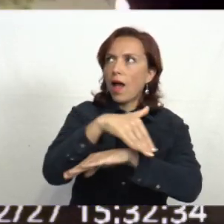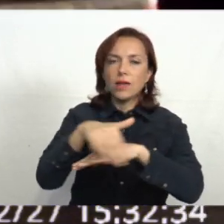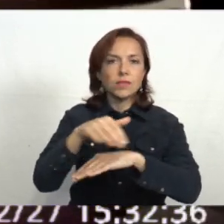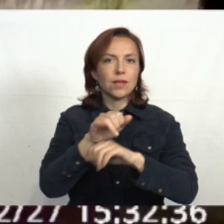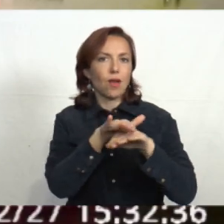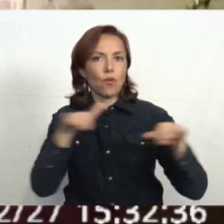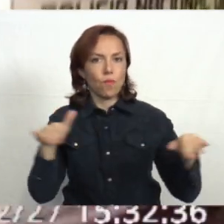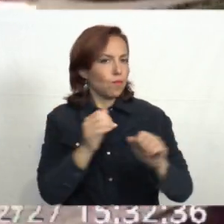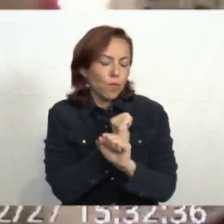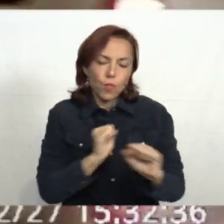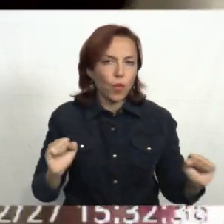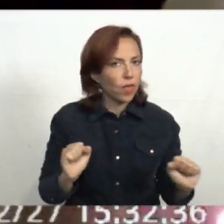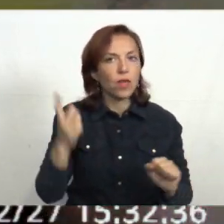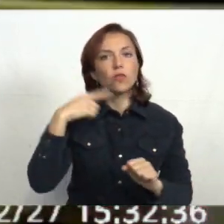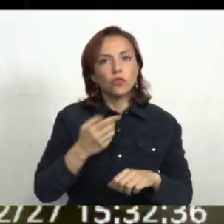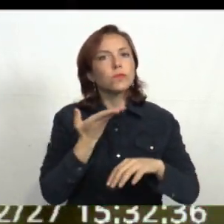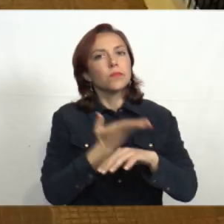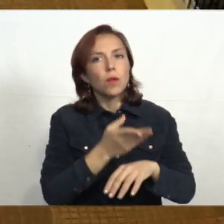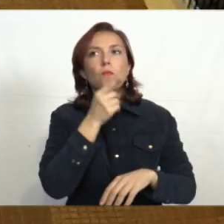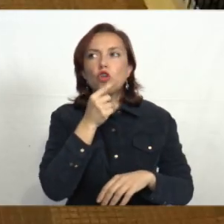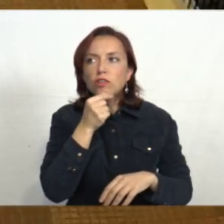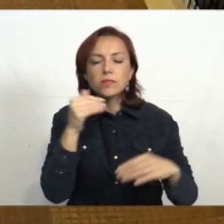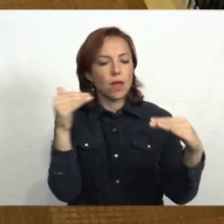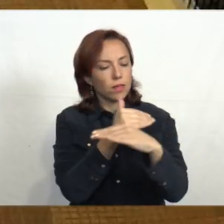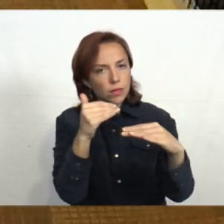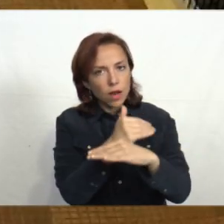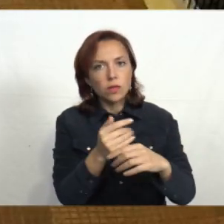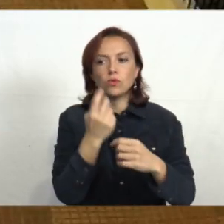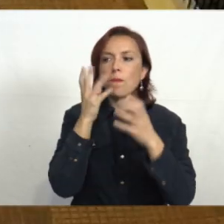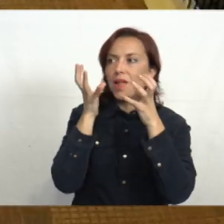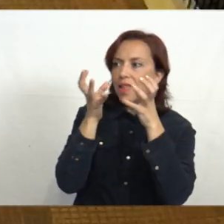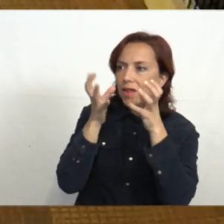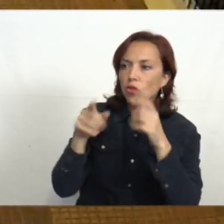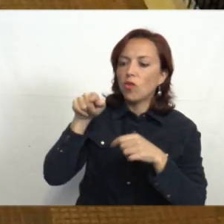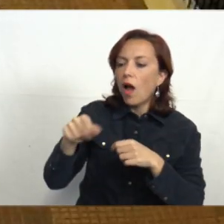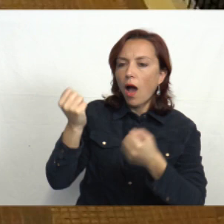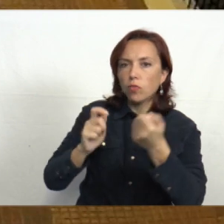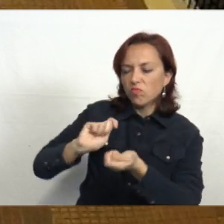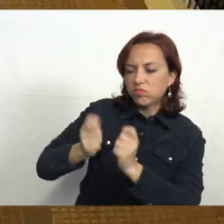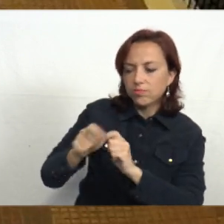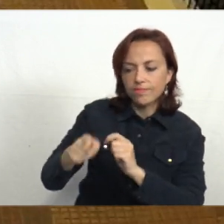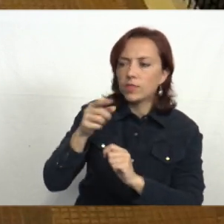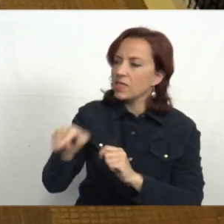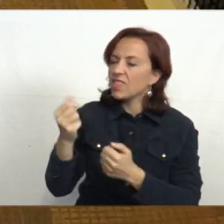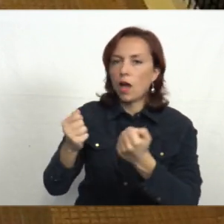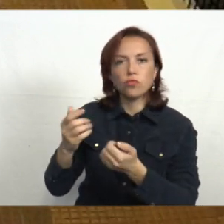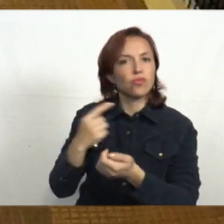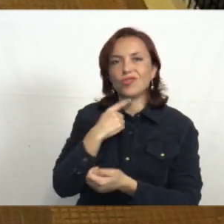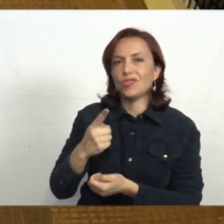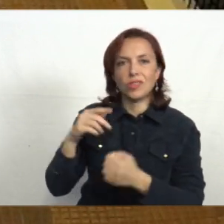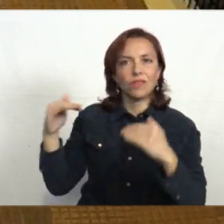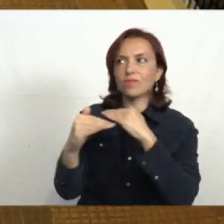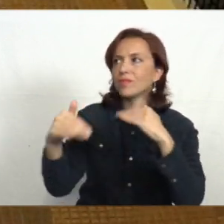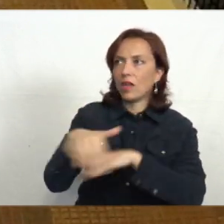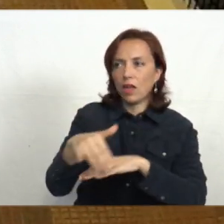población que ante un evento de estas características, que representan un peligro para los demás conductores y peatones, puedan comunicarse con el Servicio de